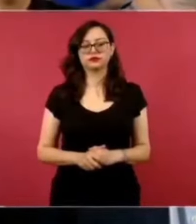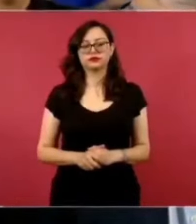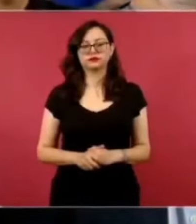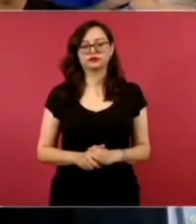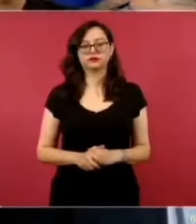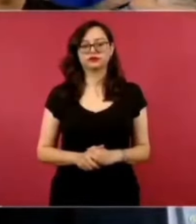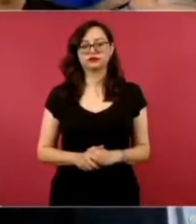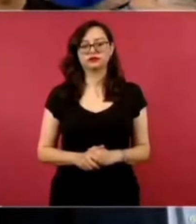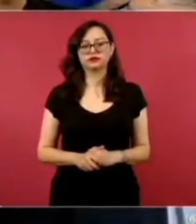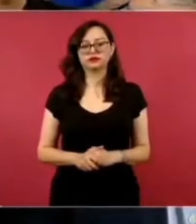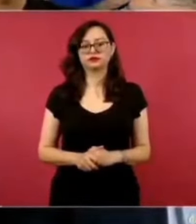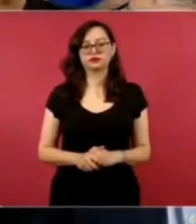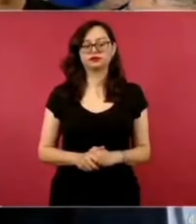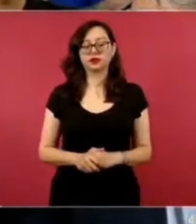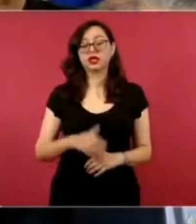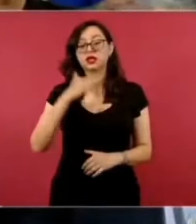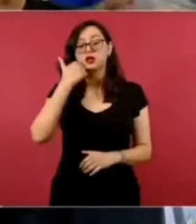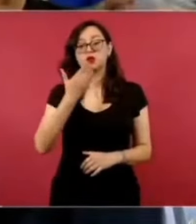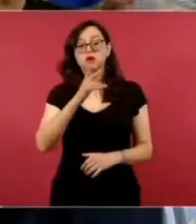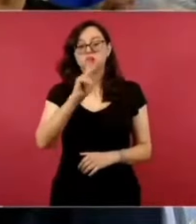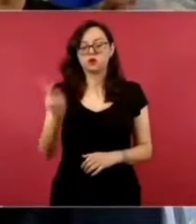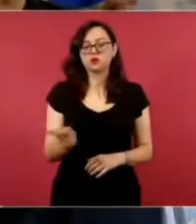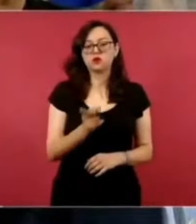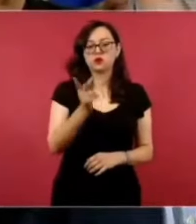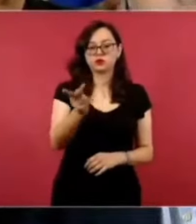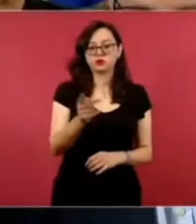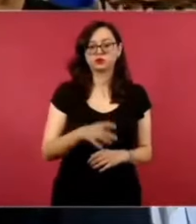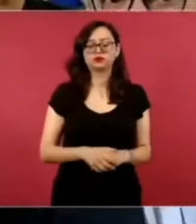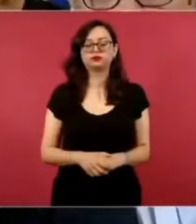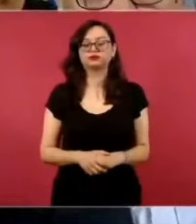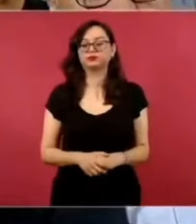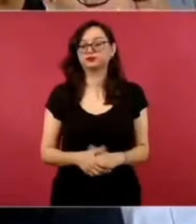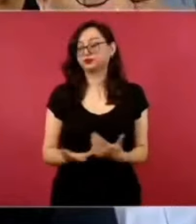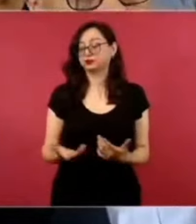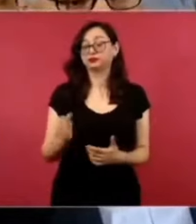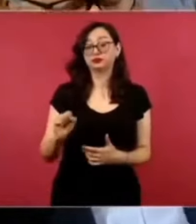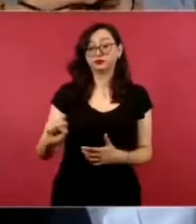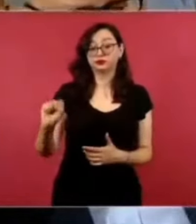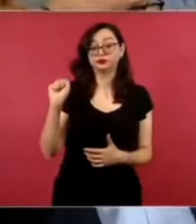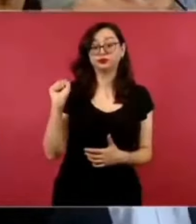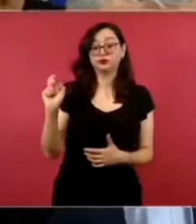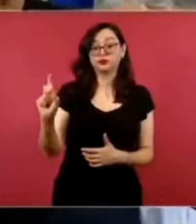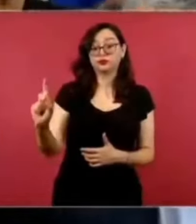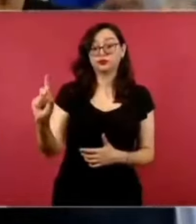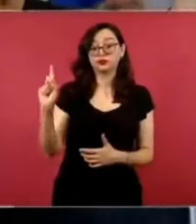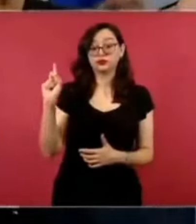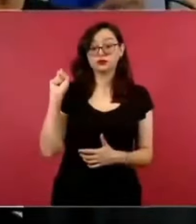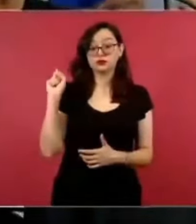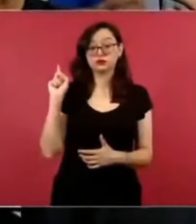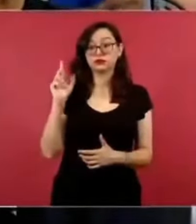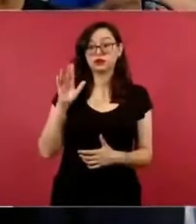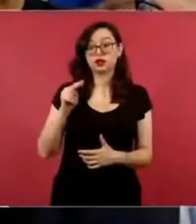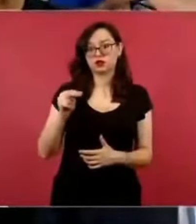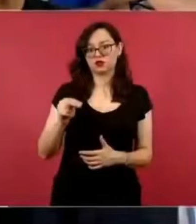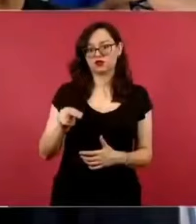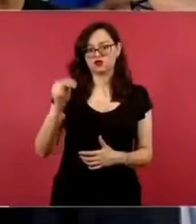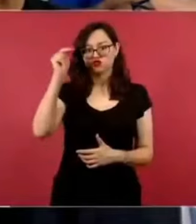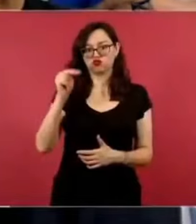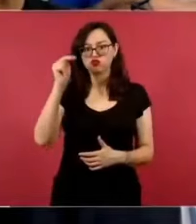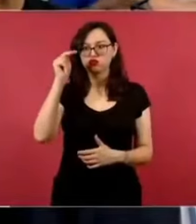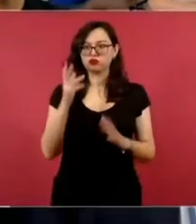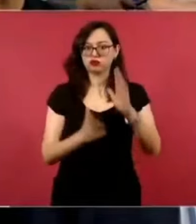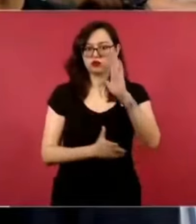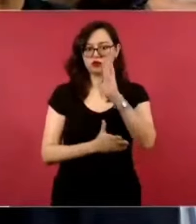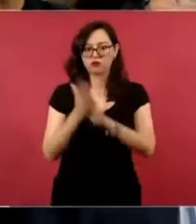preguntarle, este fin de semana tuvo una gira de trabajo y de supervisión en el norte, estuvo